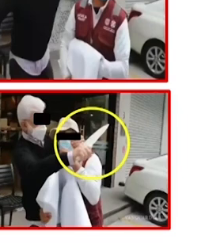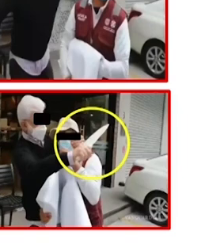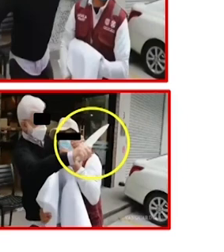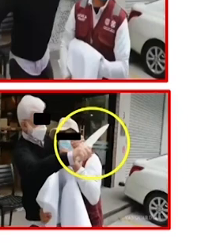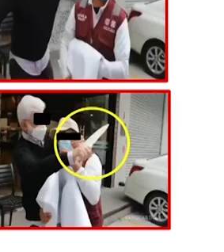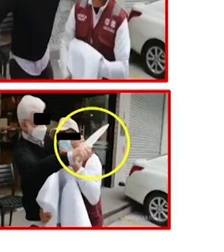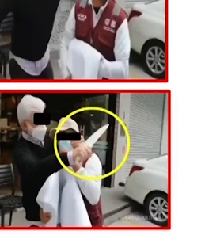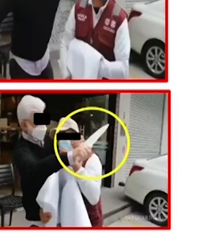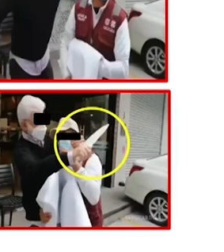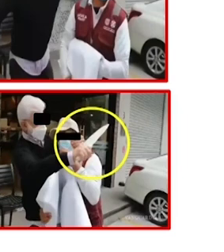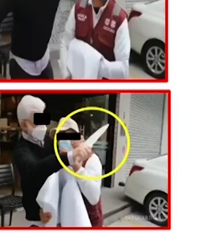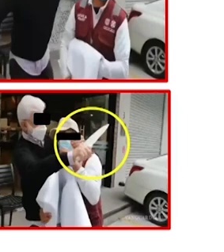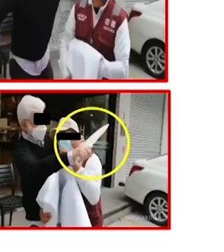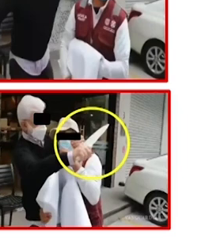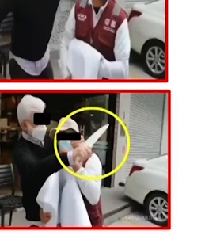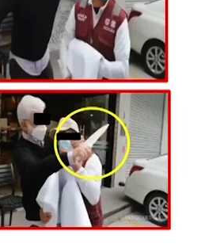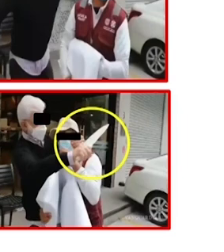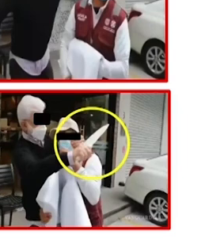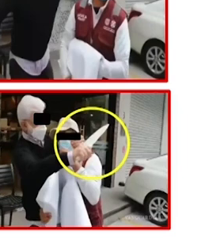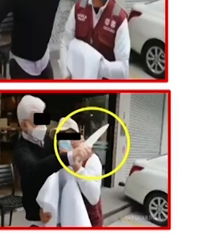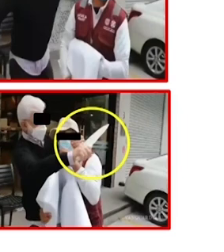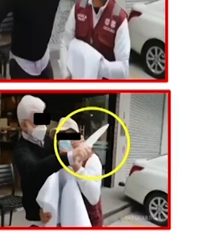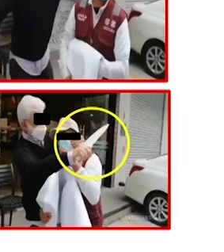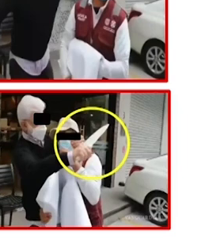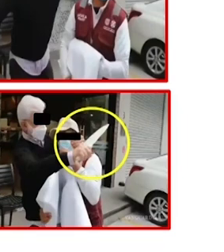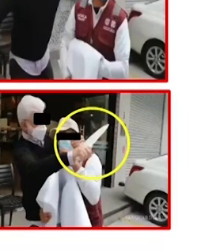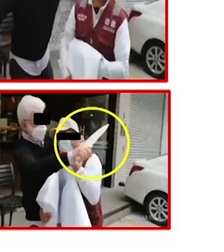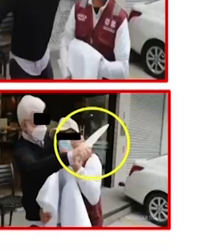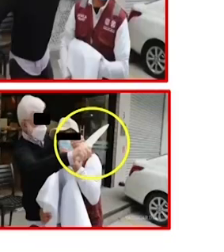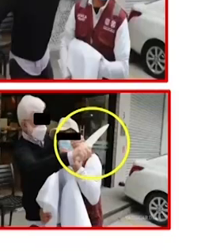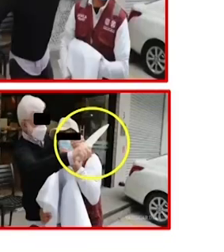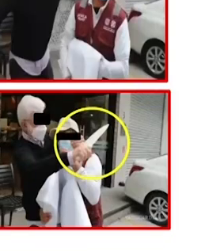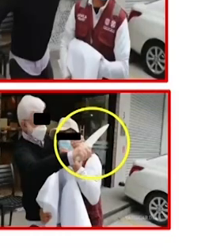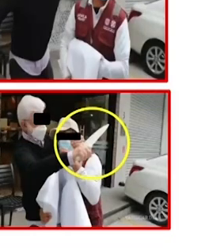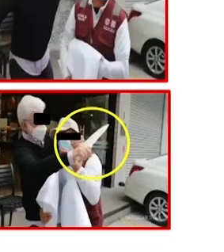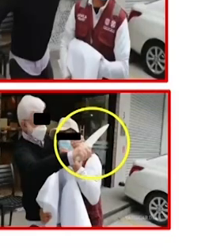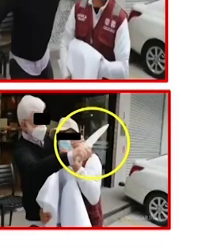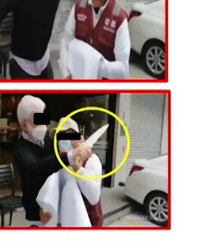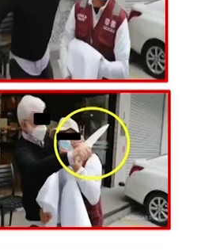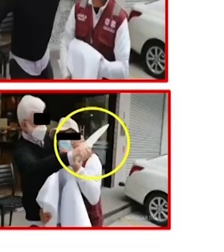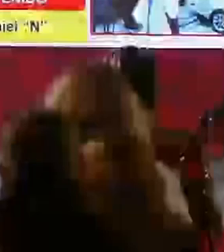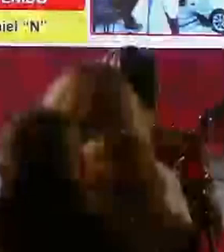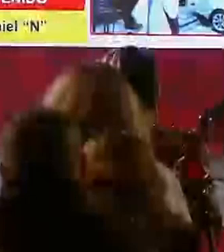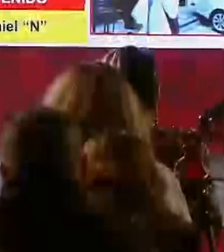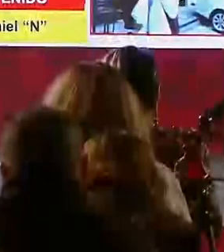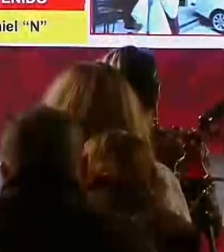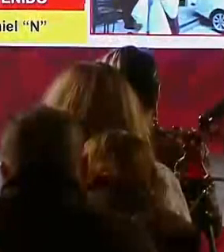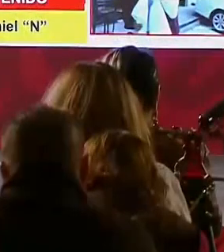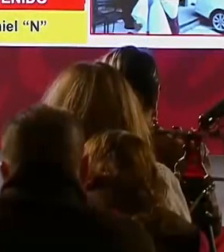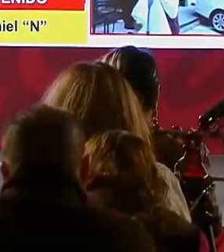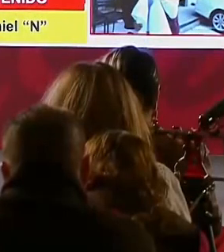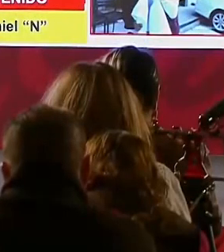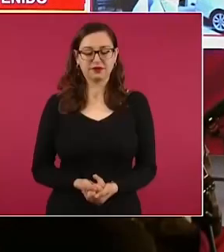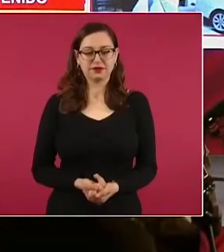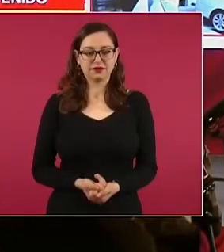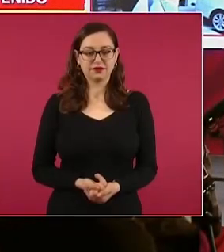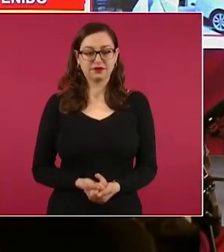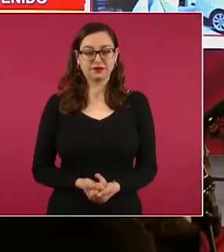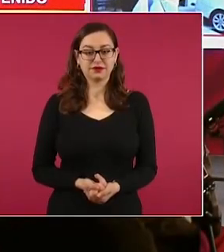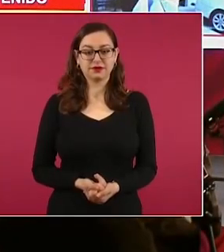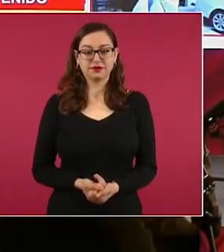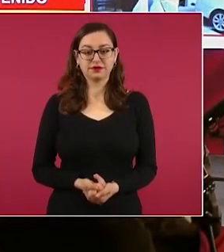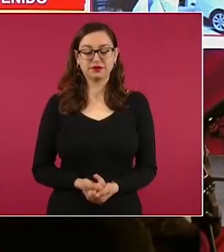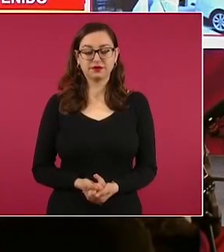el pasado 27 de septiembre al exterior de un restaurante ubicado en la Alcaldía Miguel Hidalgo esta persona había